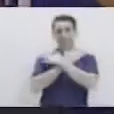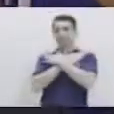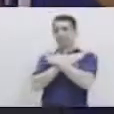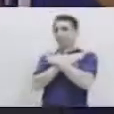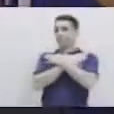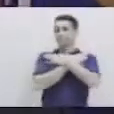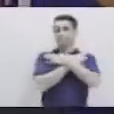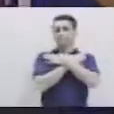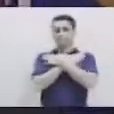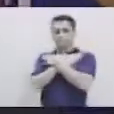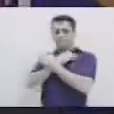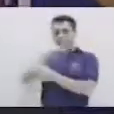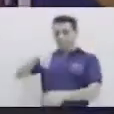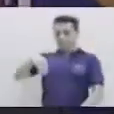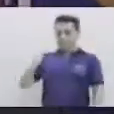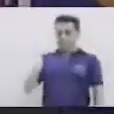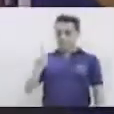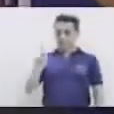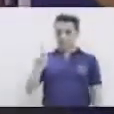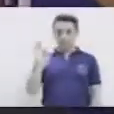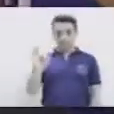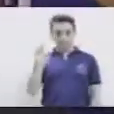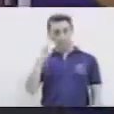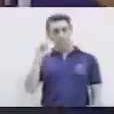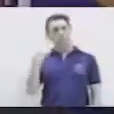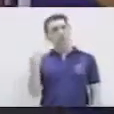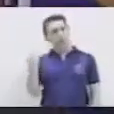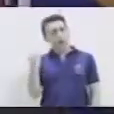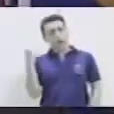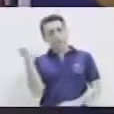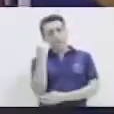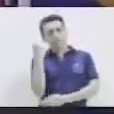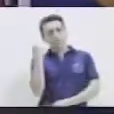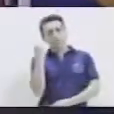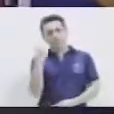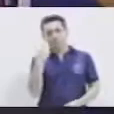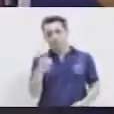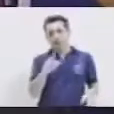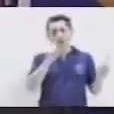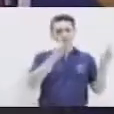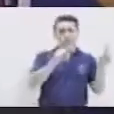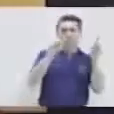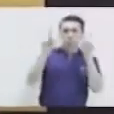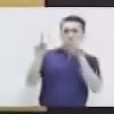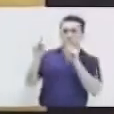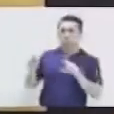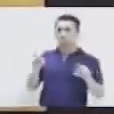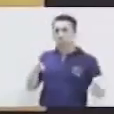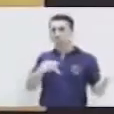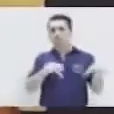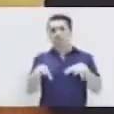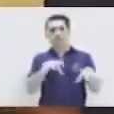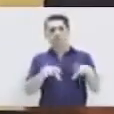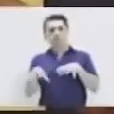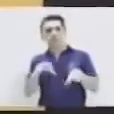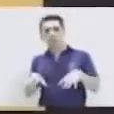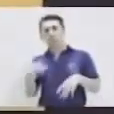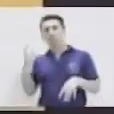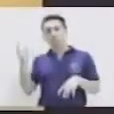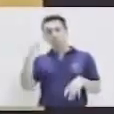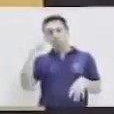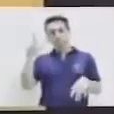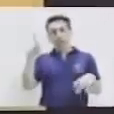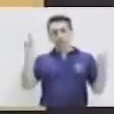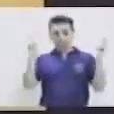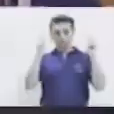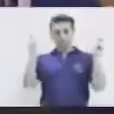¿Sí? Porque es importante nosotros estar viendo qué actividades o qué mes celebramos cada uno. Por